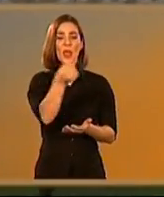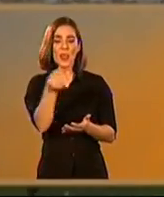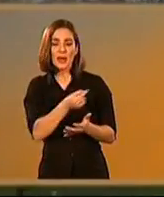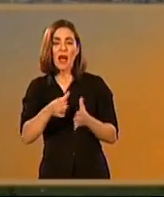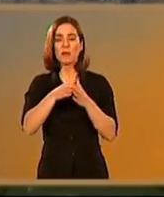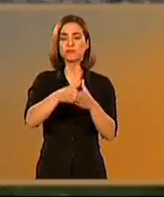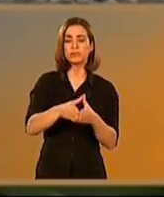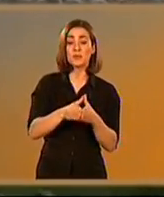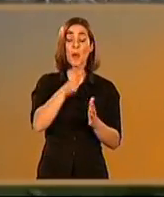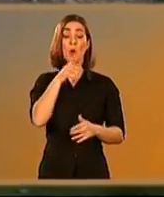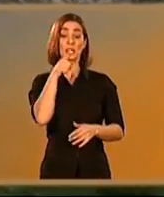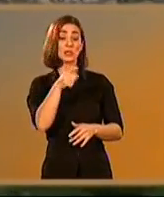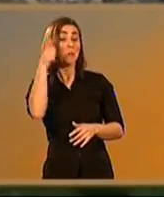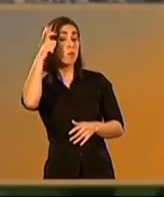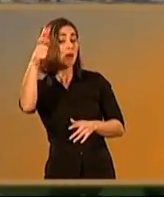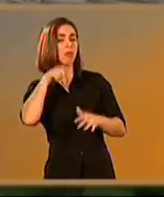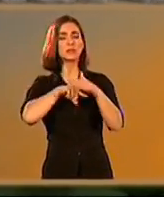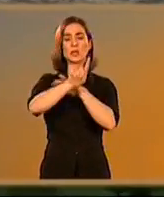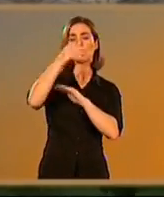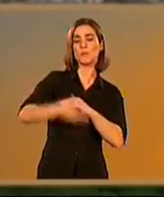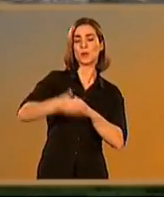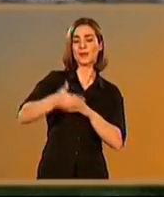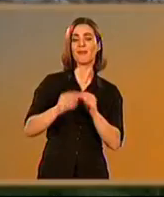desarrollo de una importante industria alfarera.